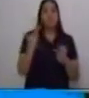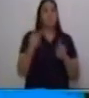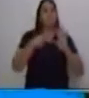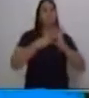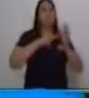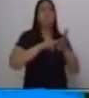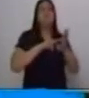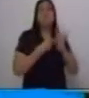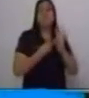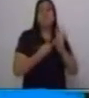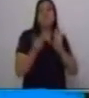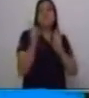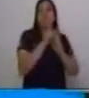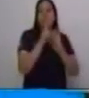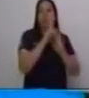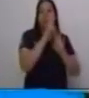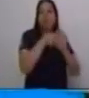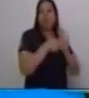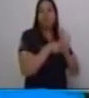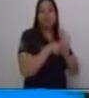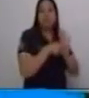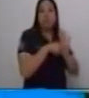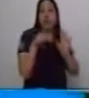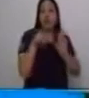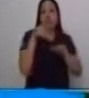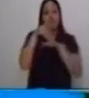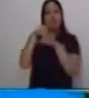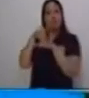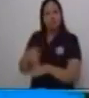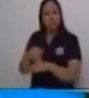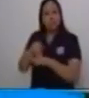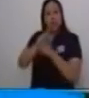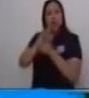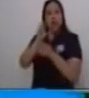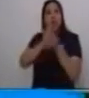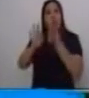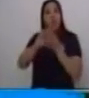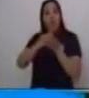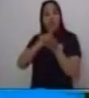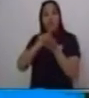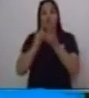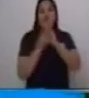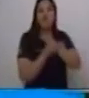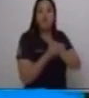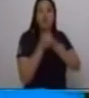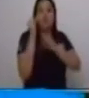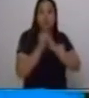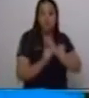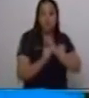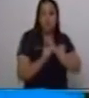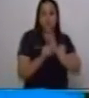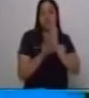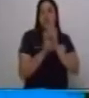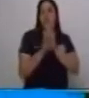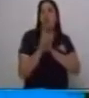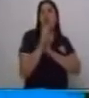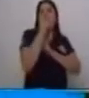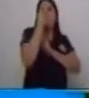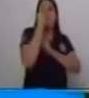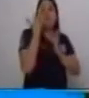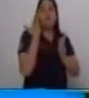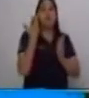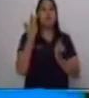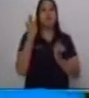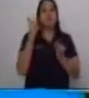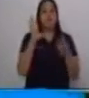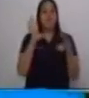va a negar lo que dice la primera o va a decir lo contrario a lo que dice la primera y los nexos que utiliza son